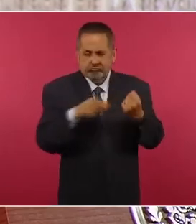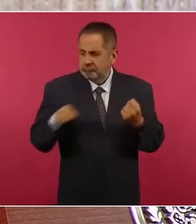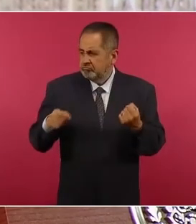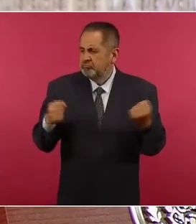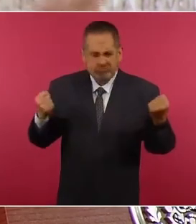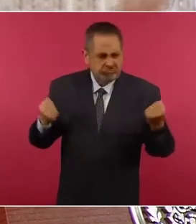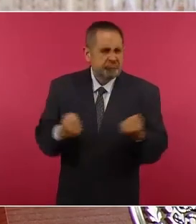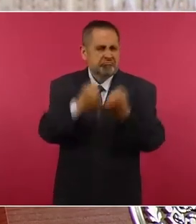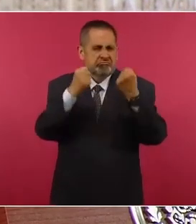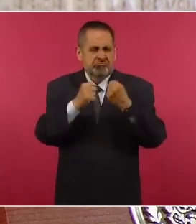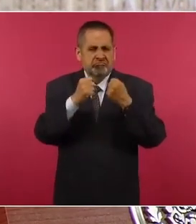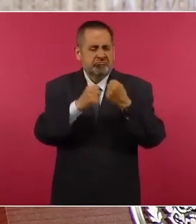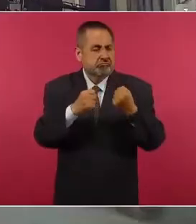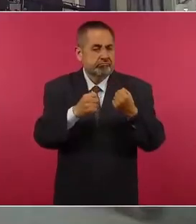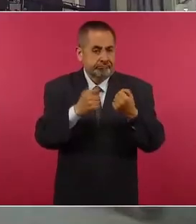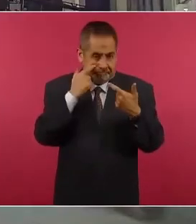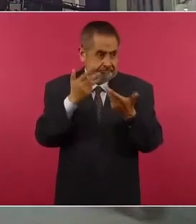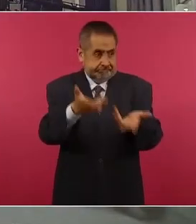¿en qué situación están?